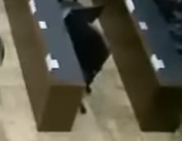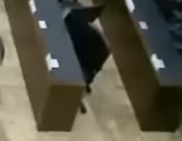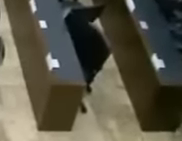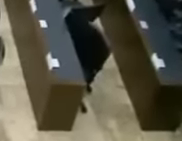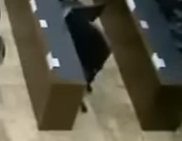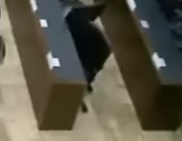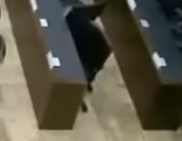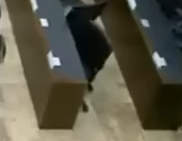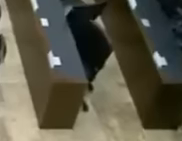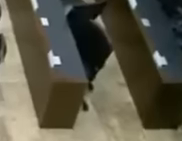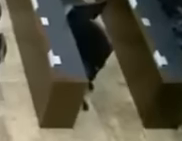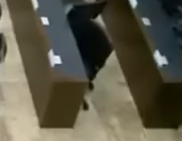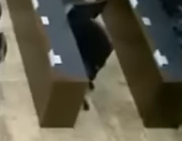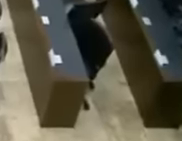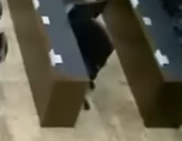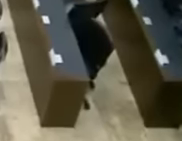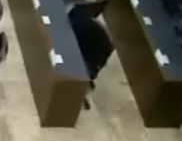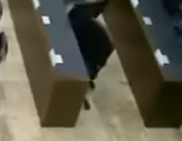sonido